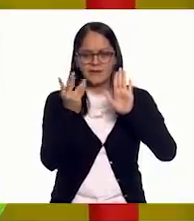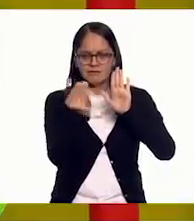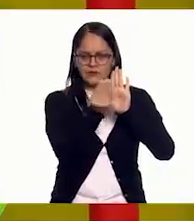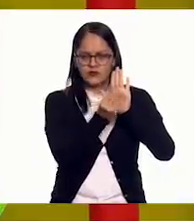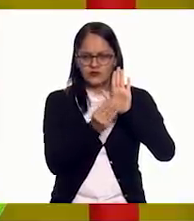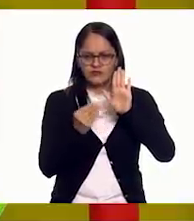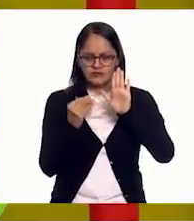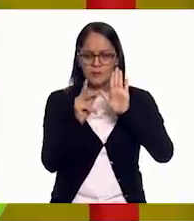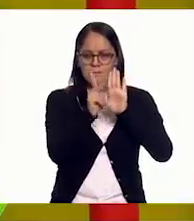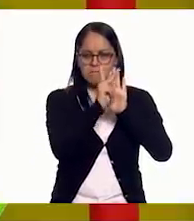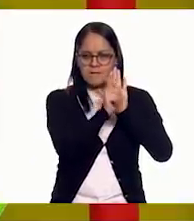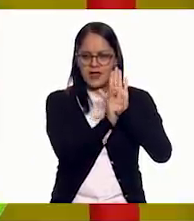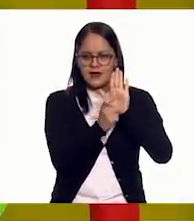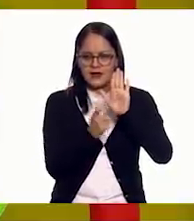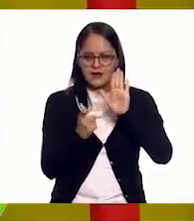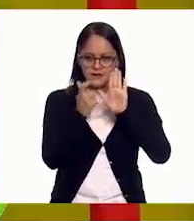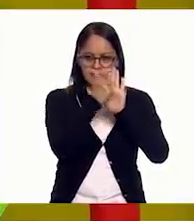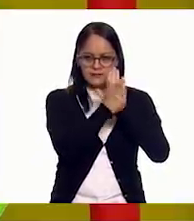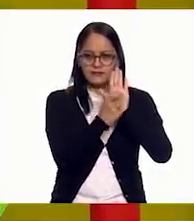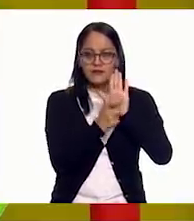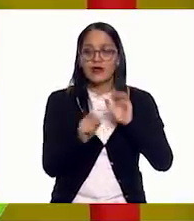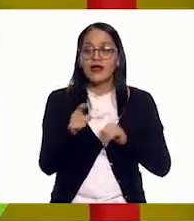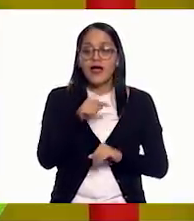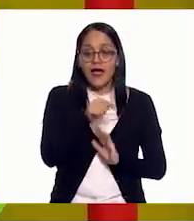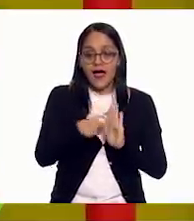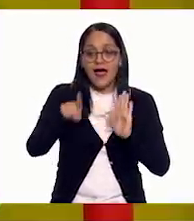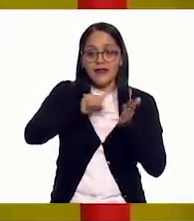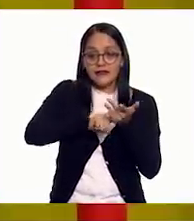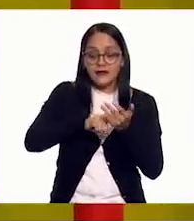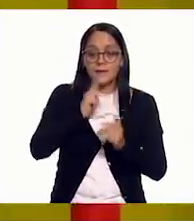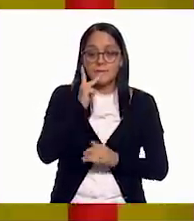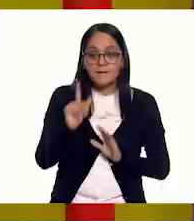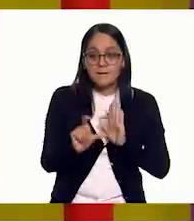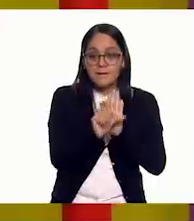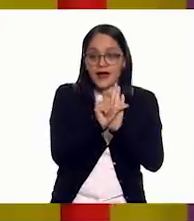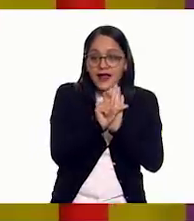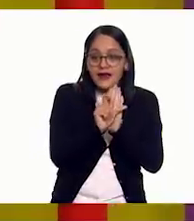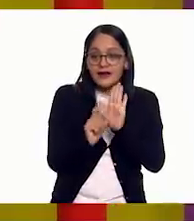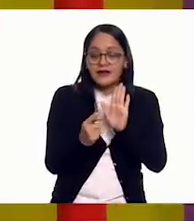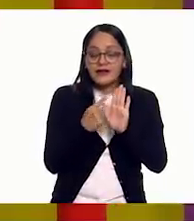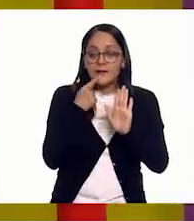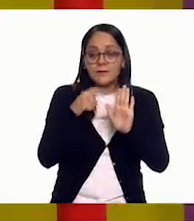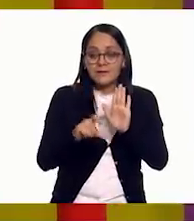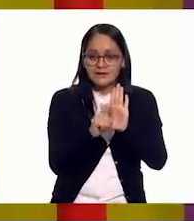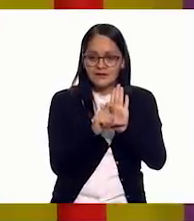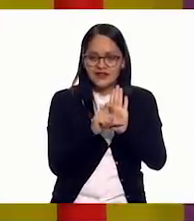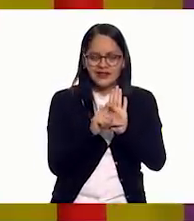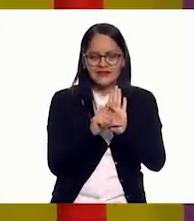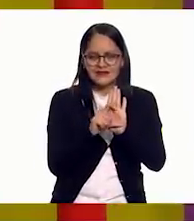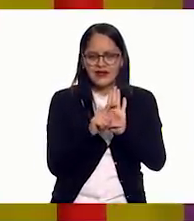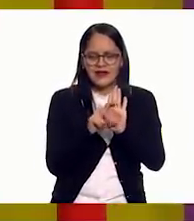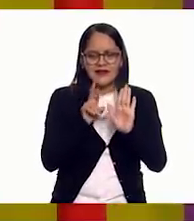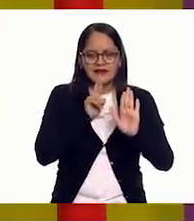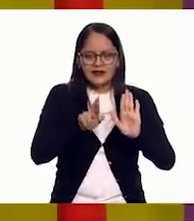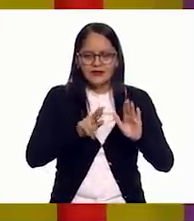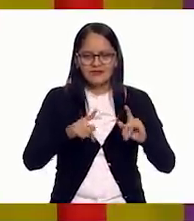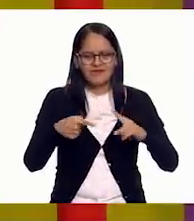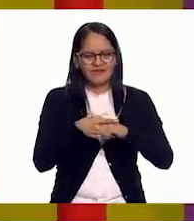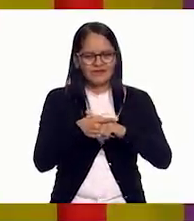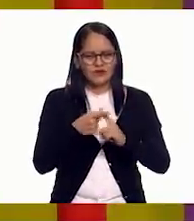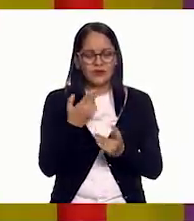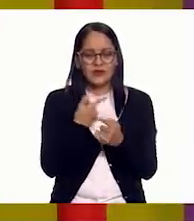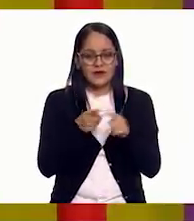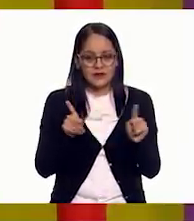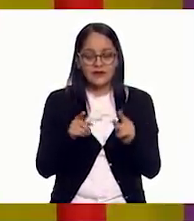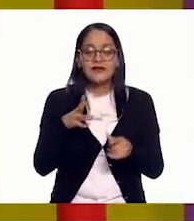Pero dentro de esas palabras hay palabras intrusas, o sea, hay palabras que no corresponden a la respuesta. Todas